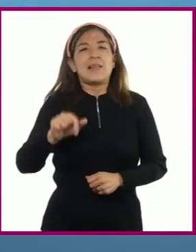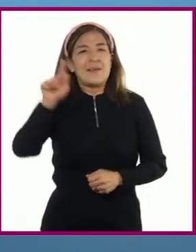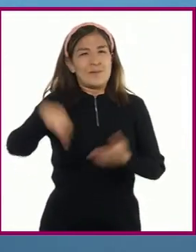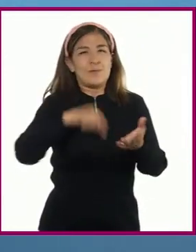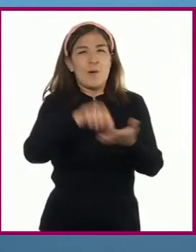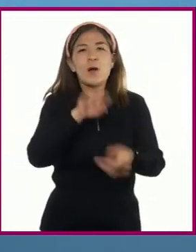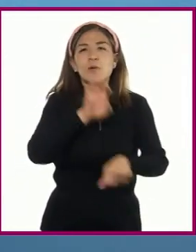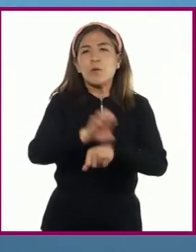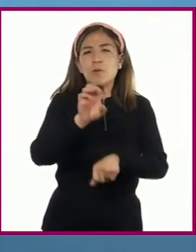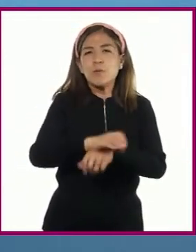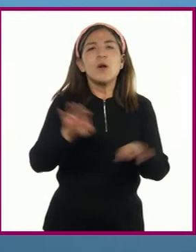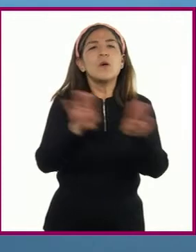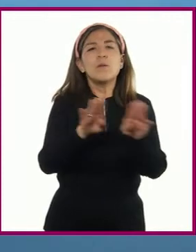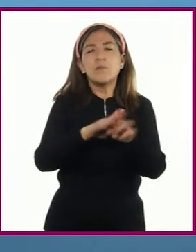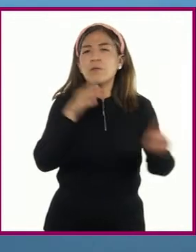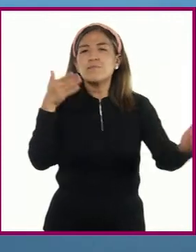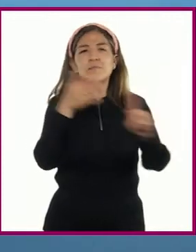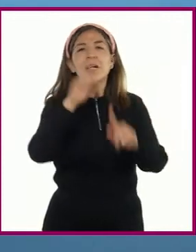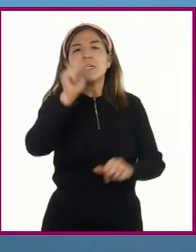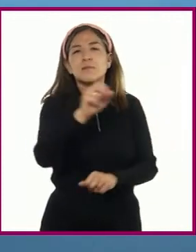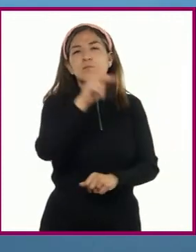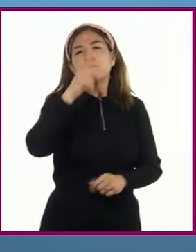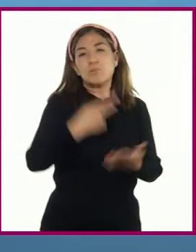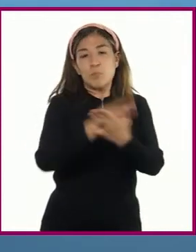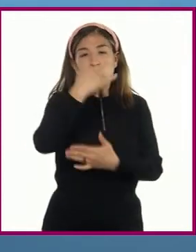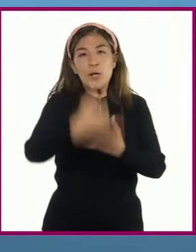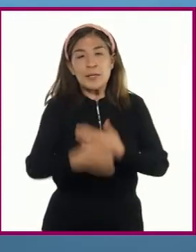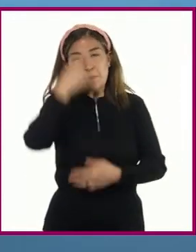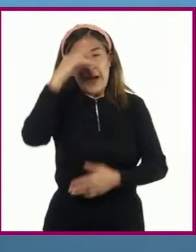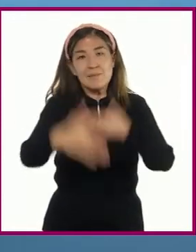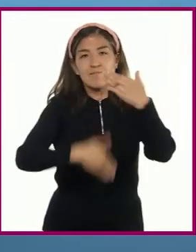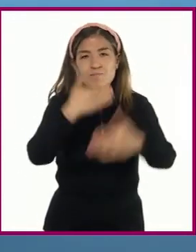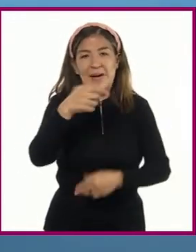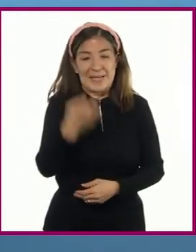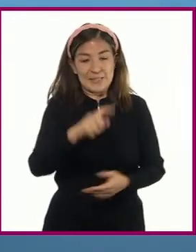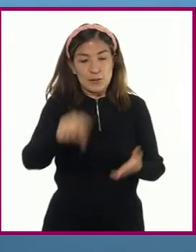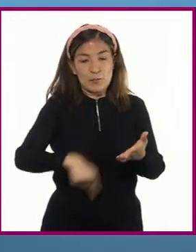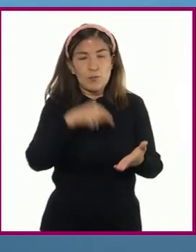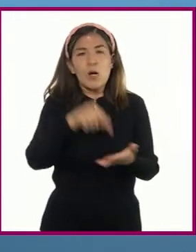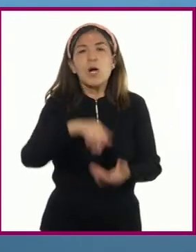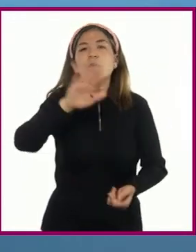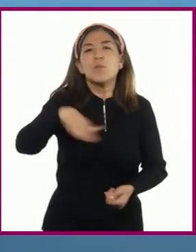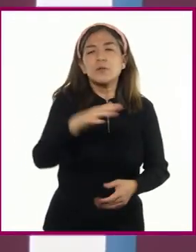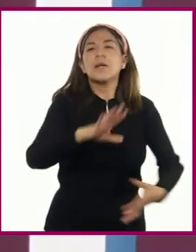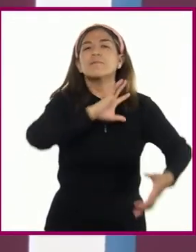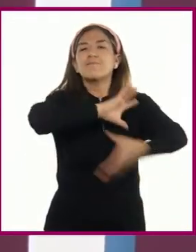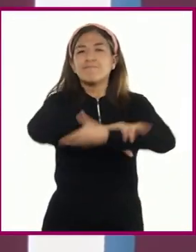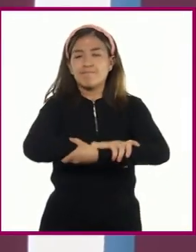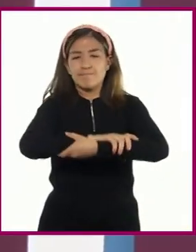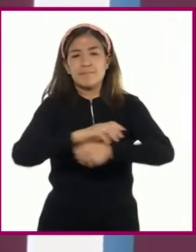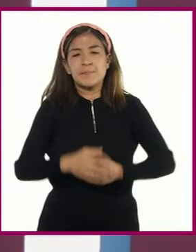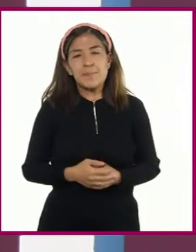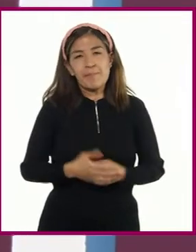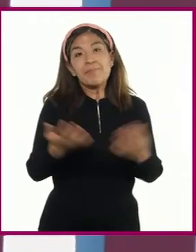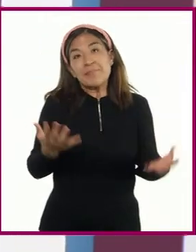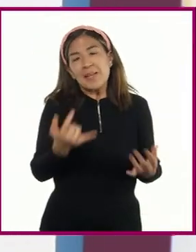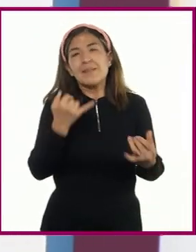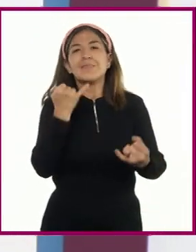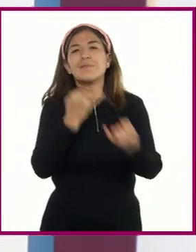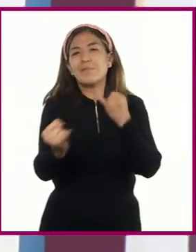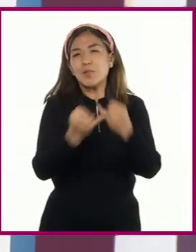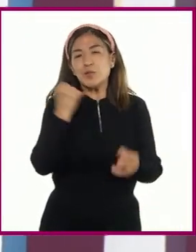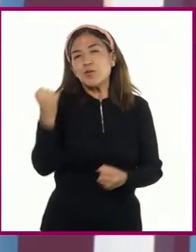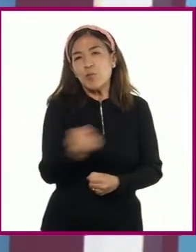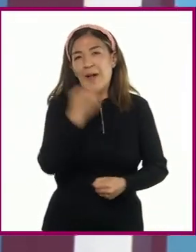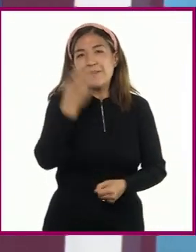es dar a conocer los proyectos productivos que adelantan en la zona, buscar aliados. Afortunadamente, para